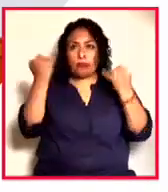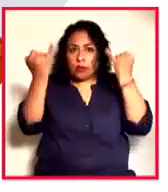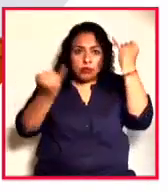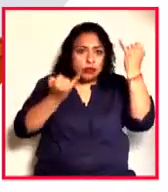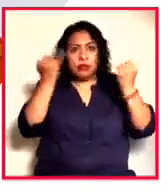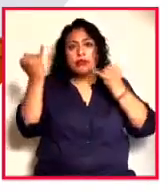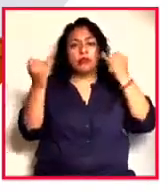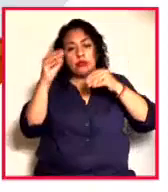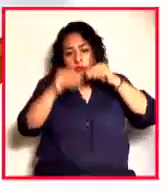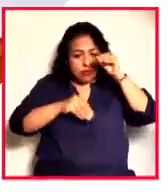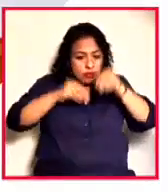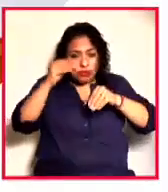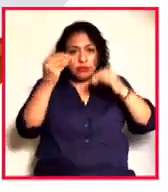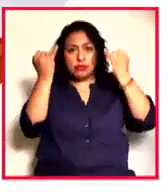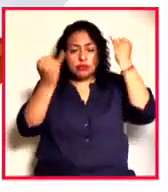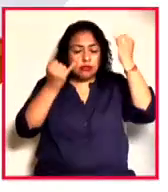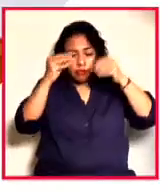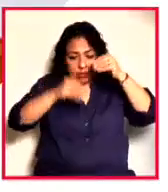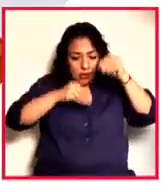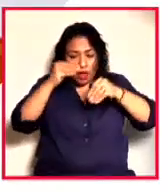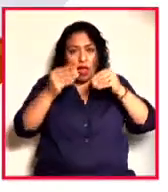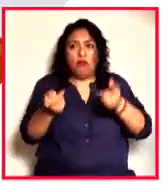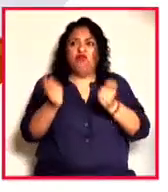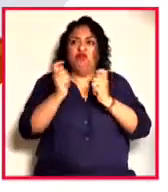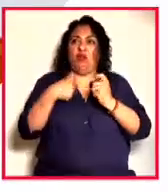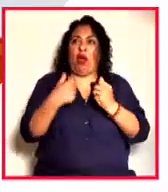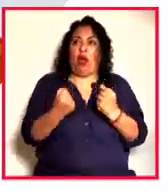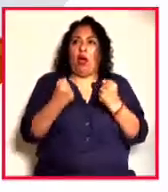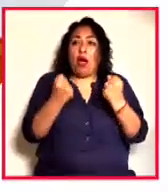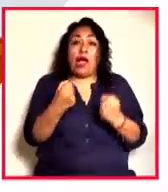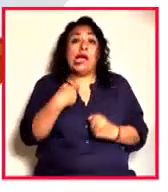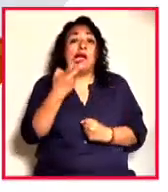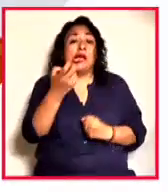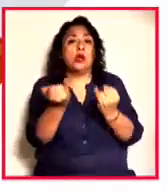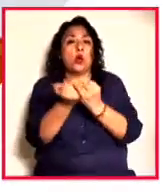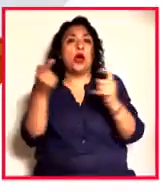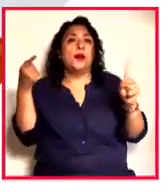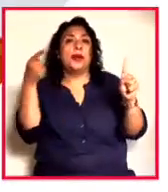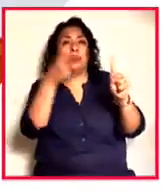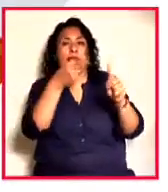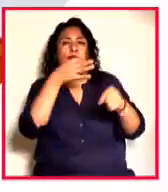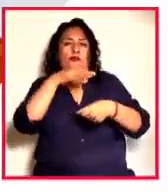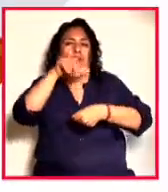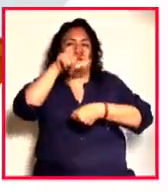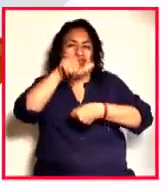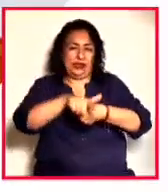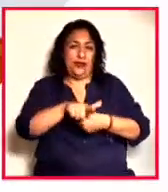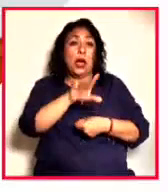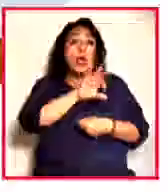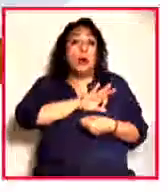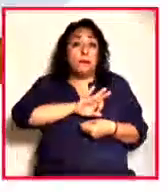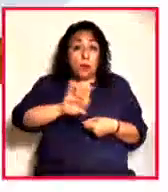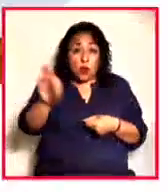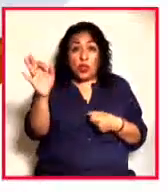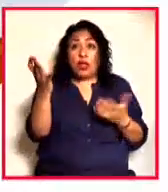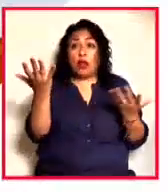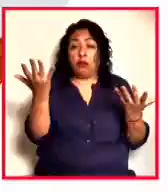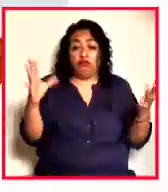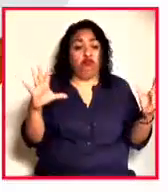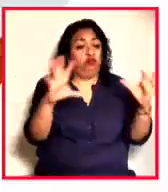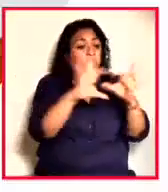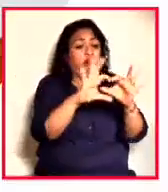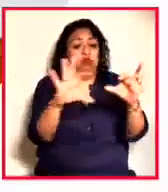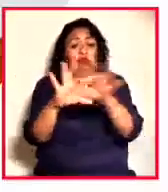desarrollar su imaginación, empoderarse. Y también es uno de los objetivos del festival poder hacer vínculos entre